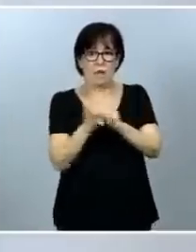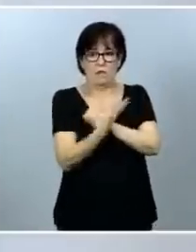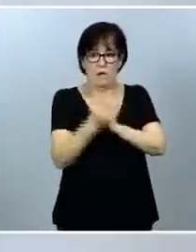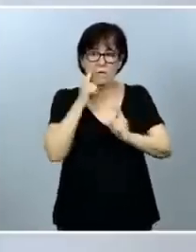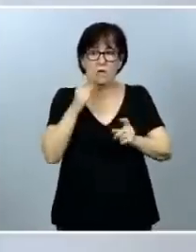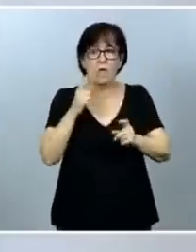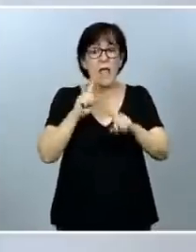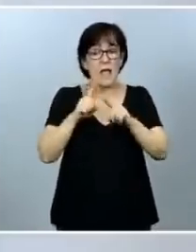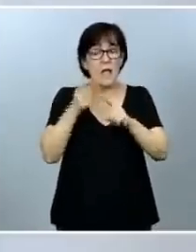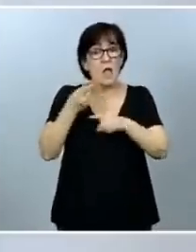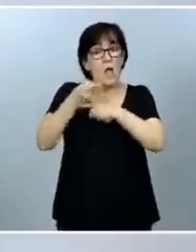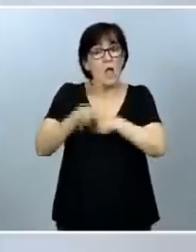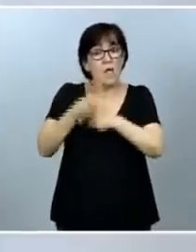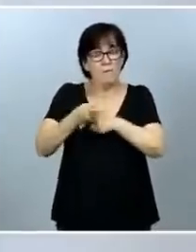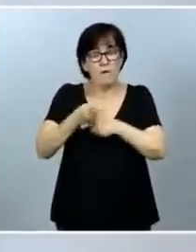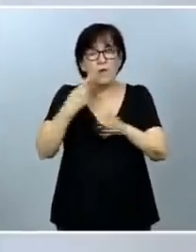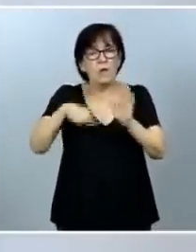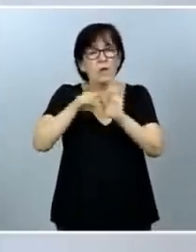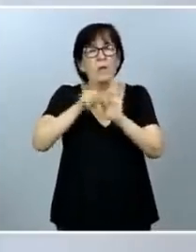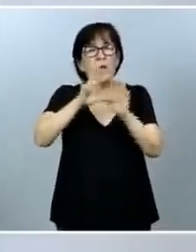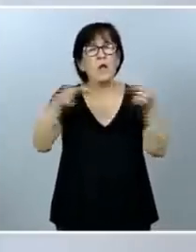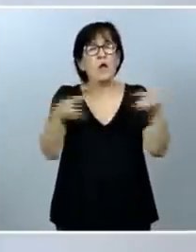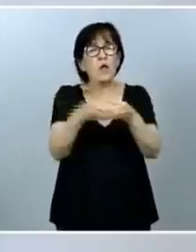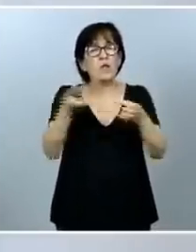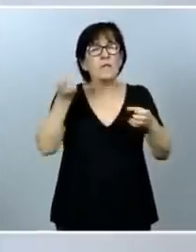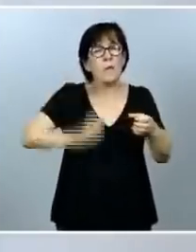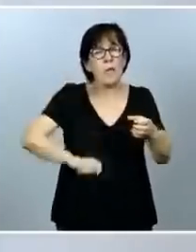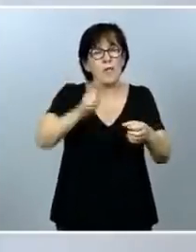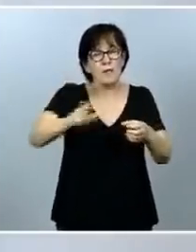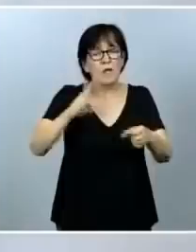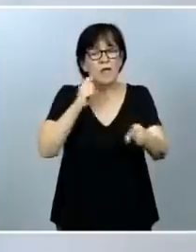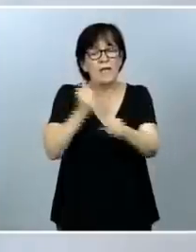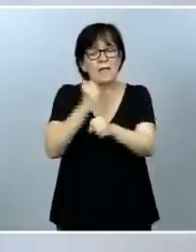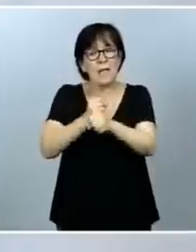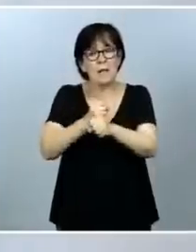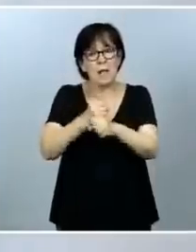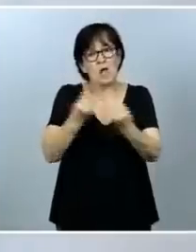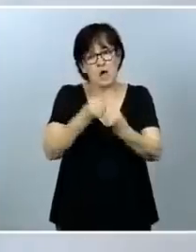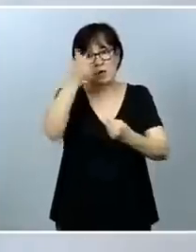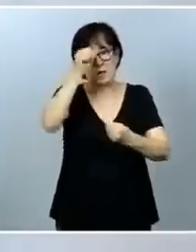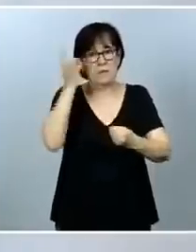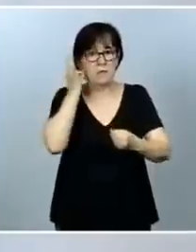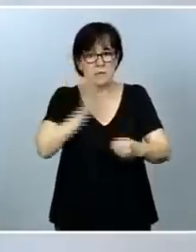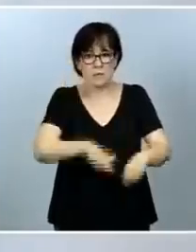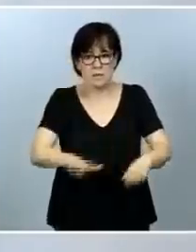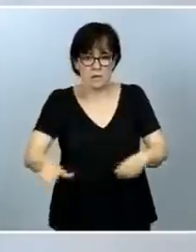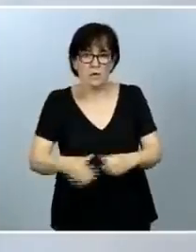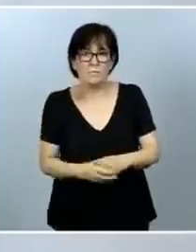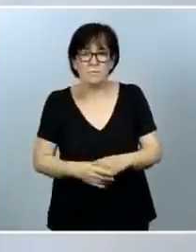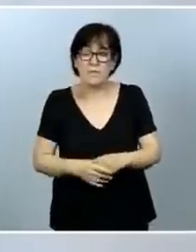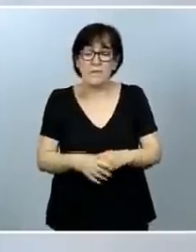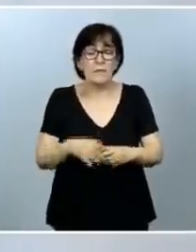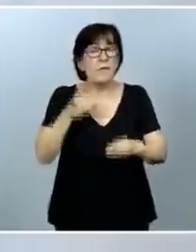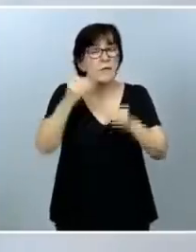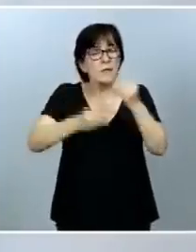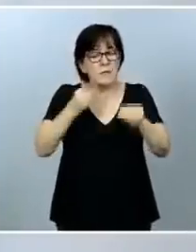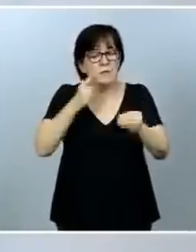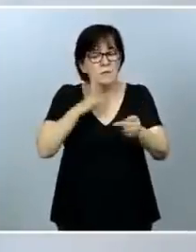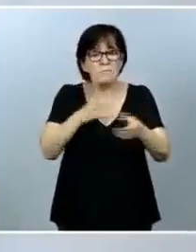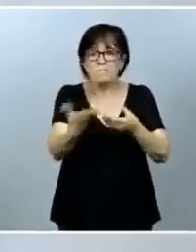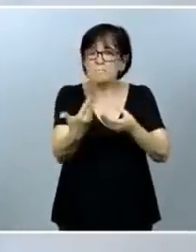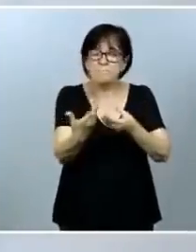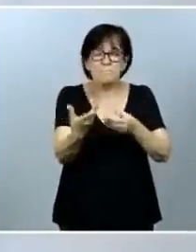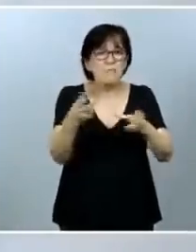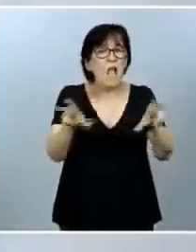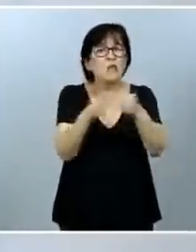incumbe especialmente a colectivos profesionales que trabajen con niños y con niñas. De lo que se trata es de implicar a toda la sociedad